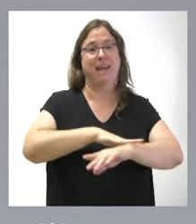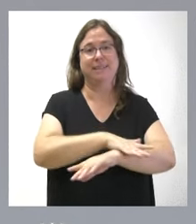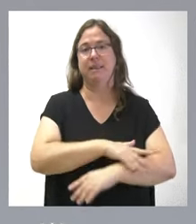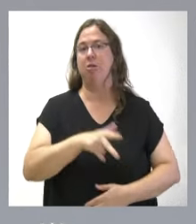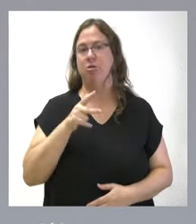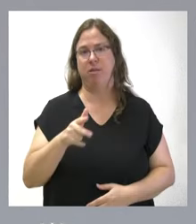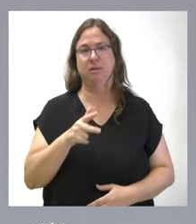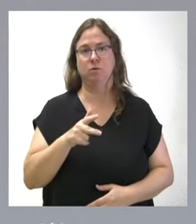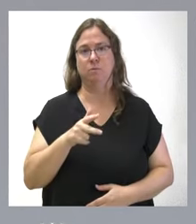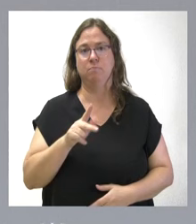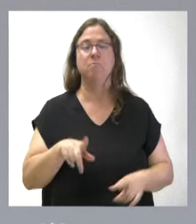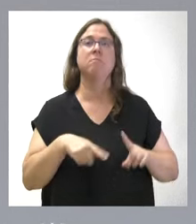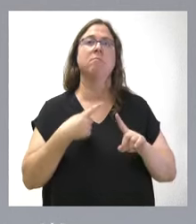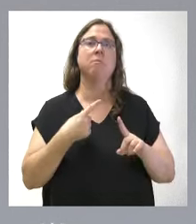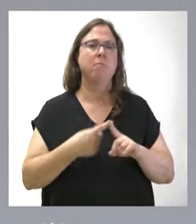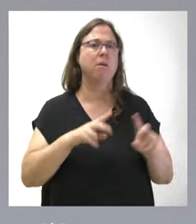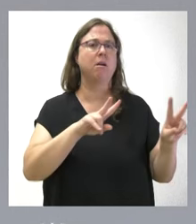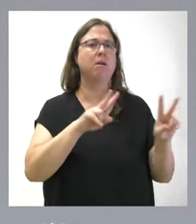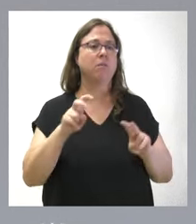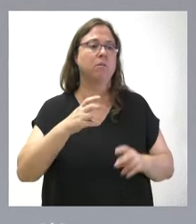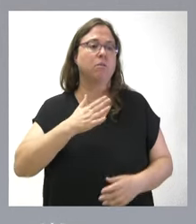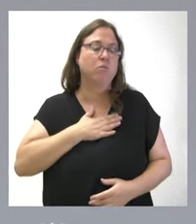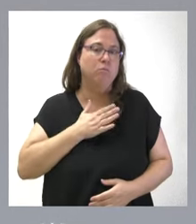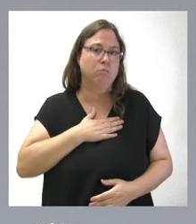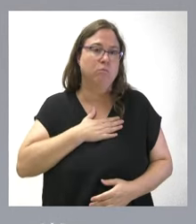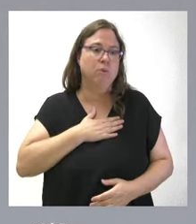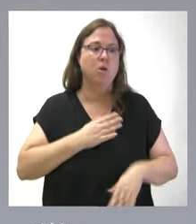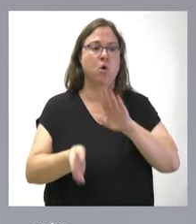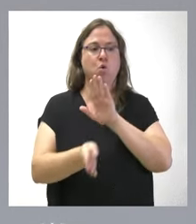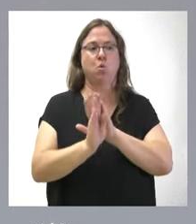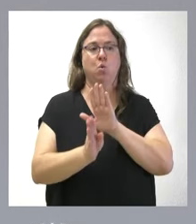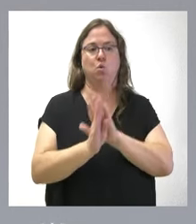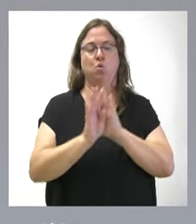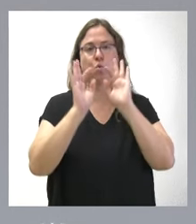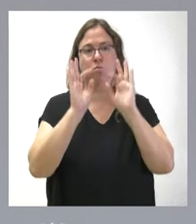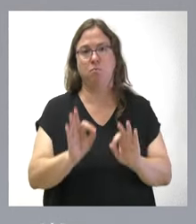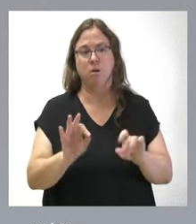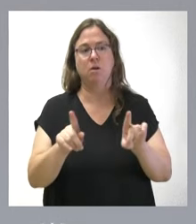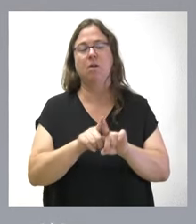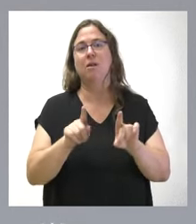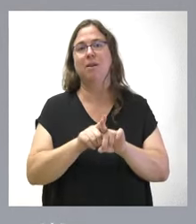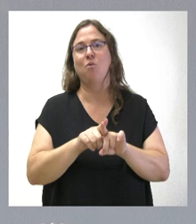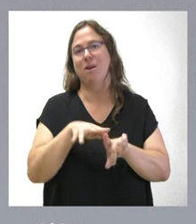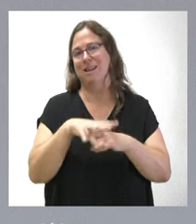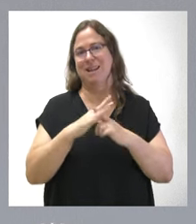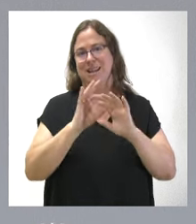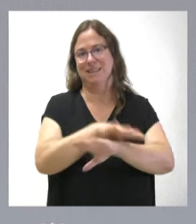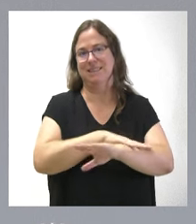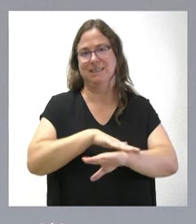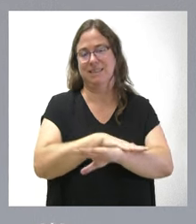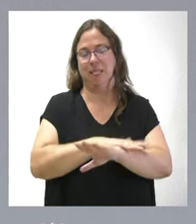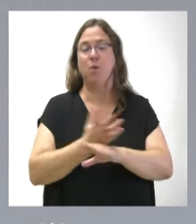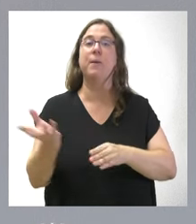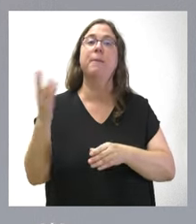seguramente, en muchos aspectos, de nuestra continuidad como Estado dentro